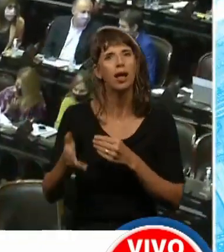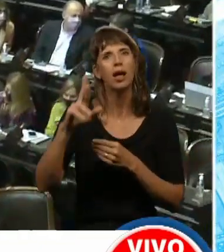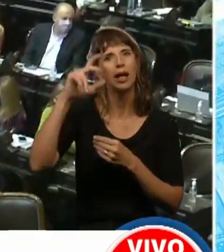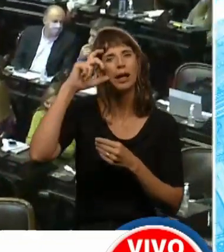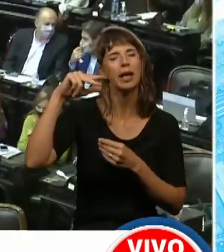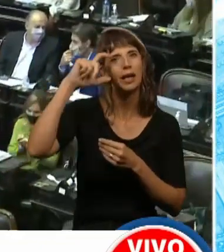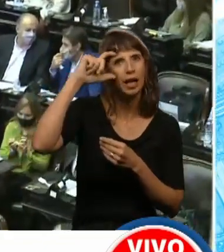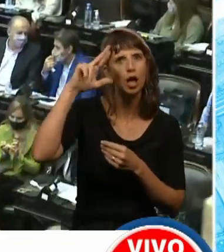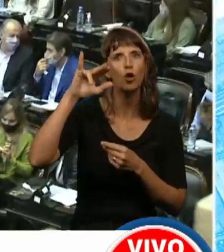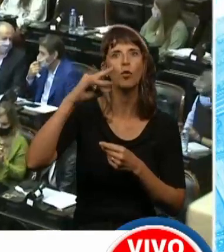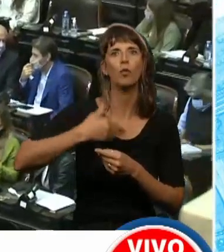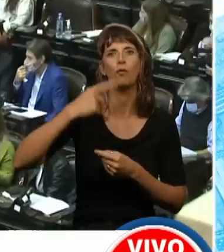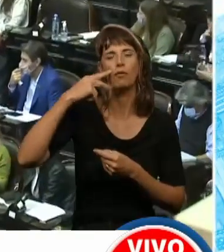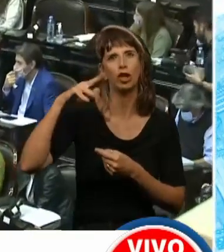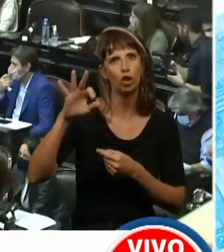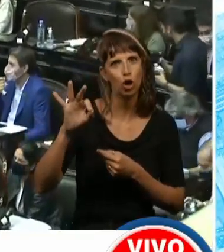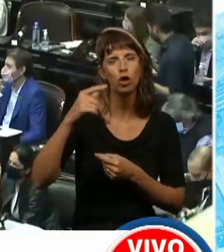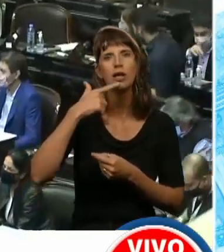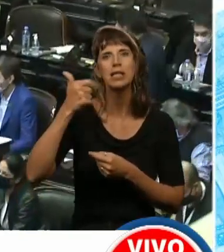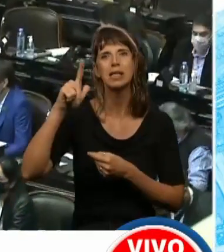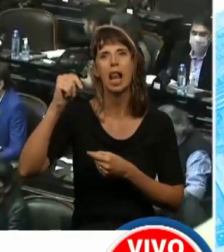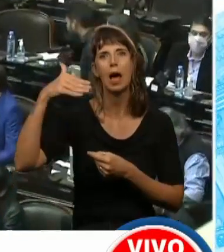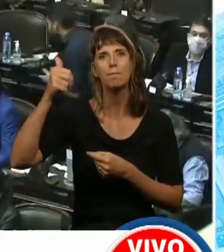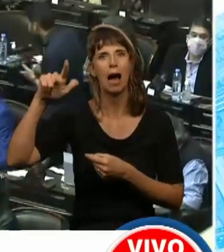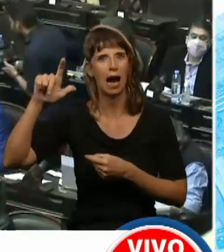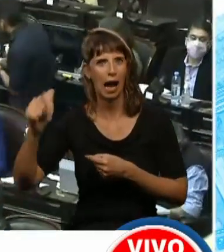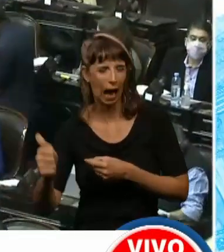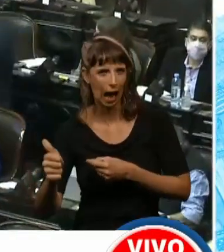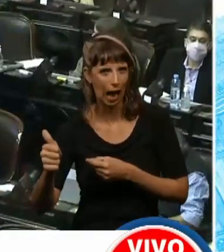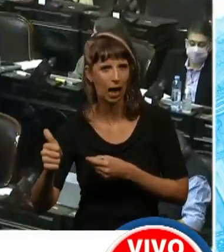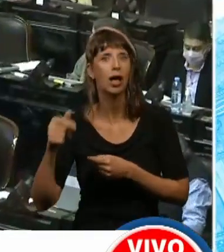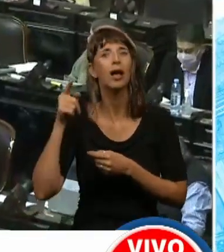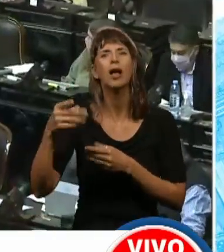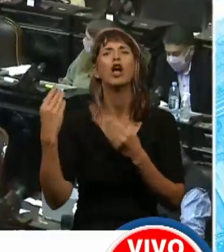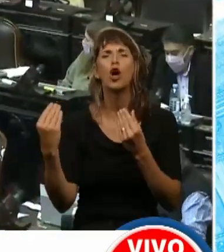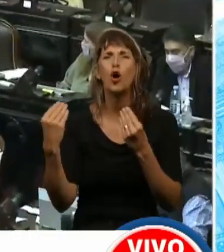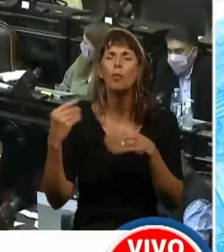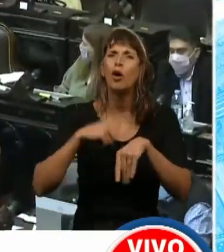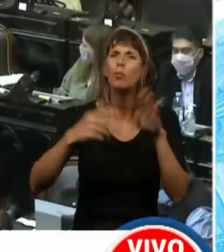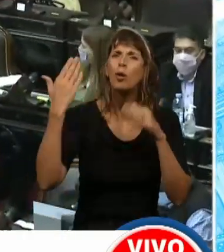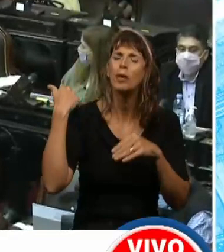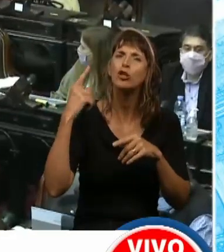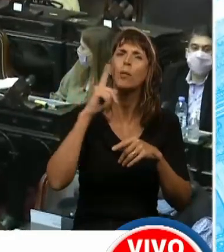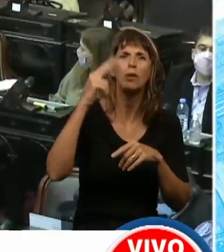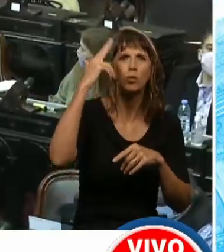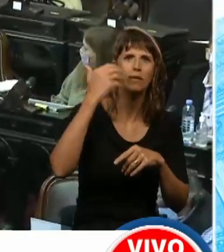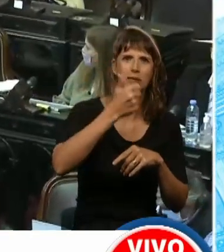Salamanca, René surgió del proceso del cordobazo de 1969